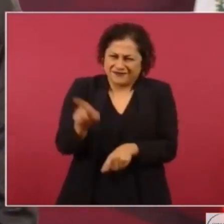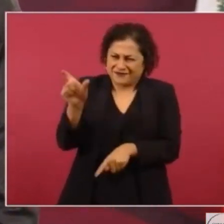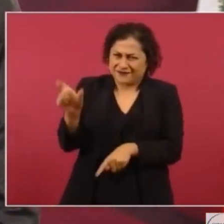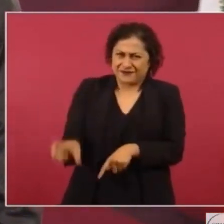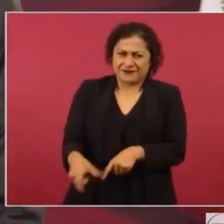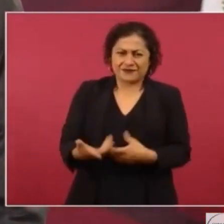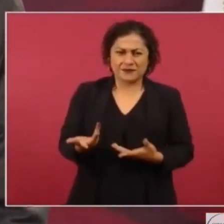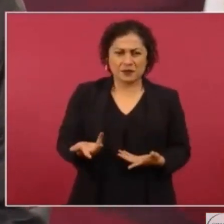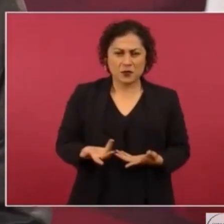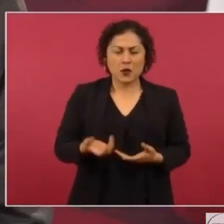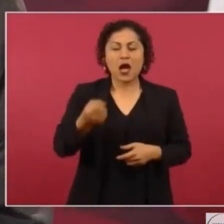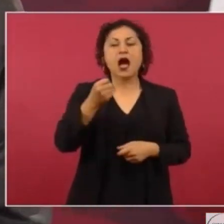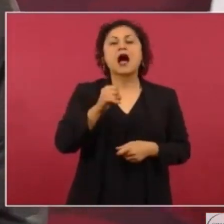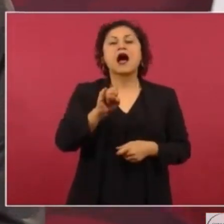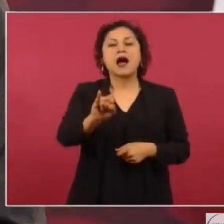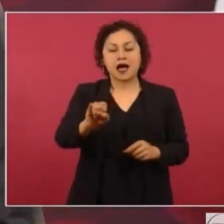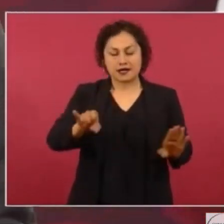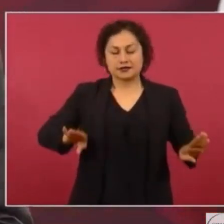conservadores